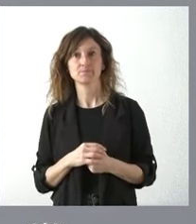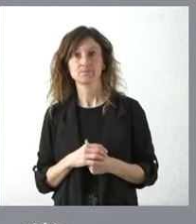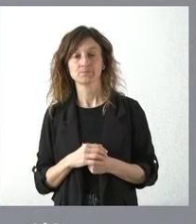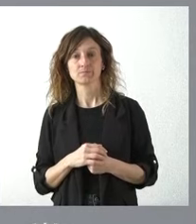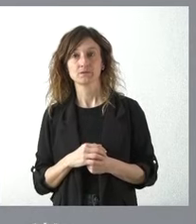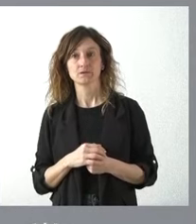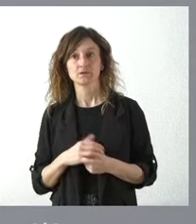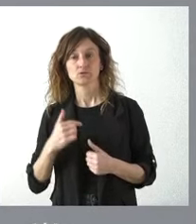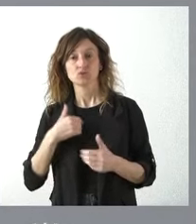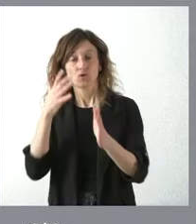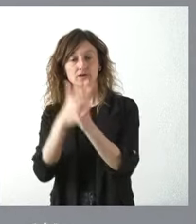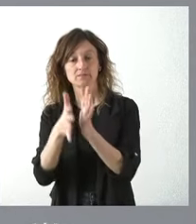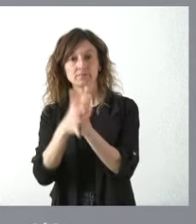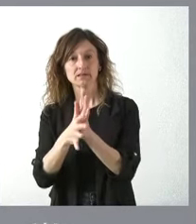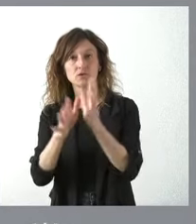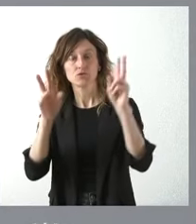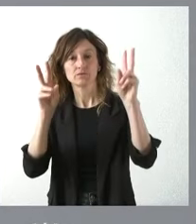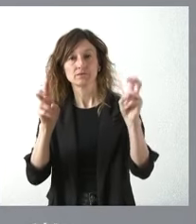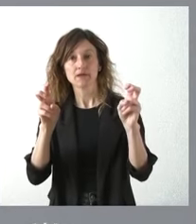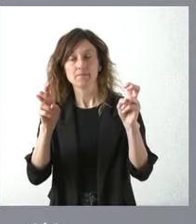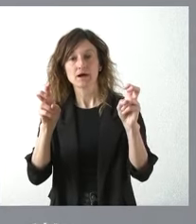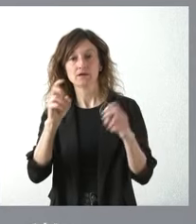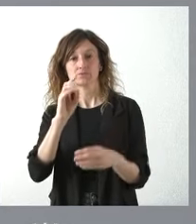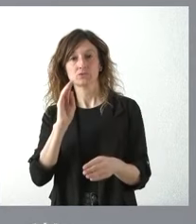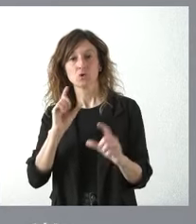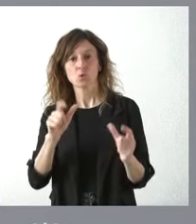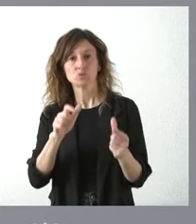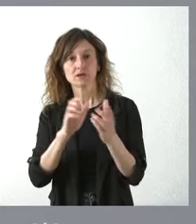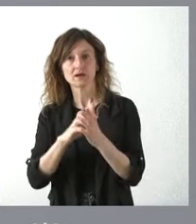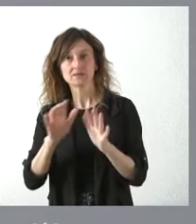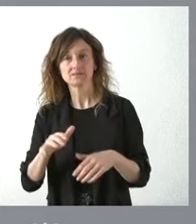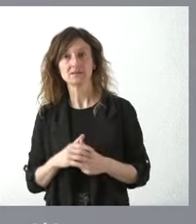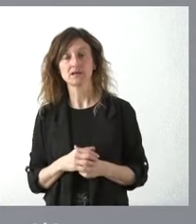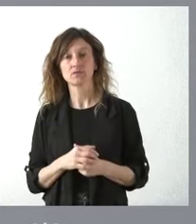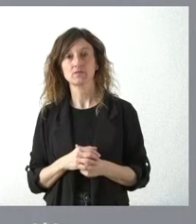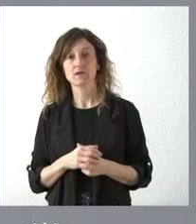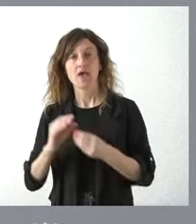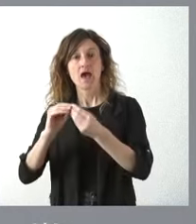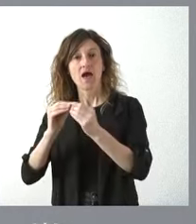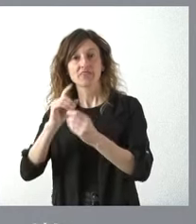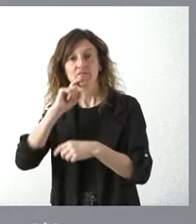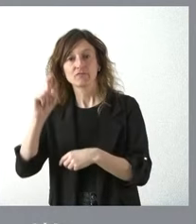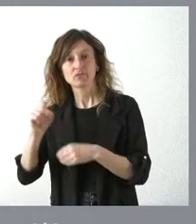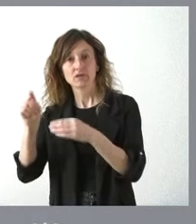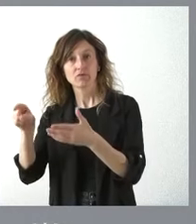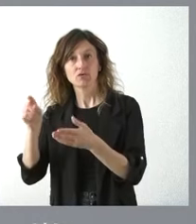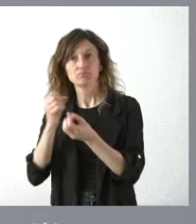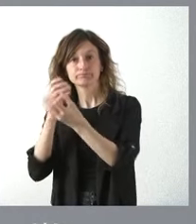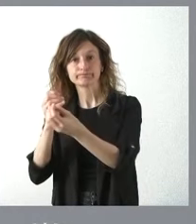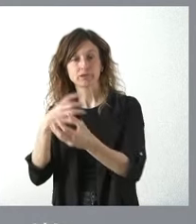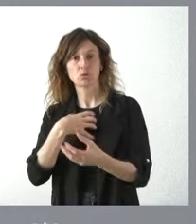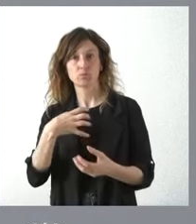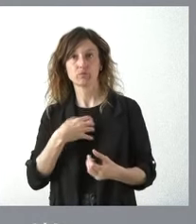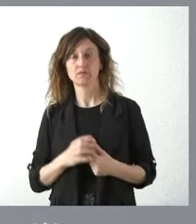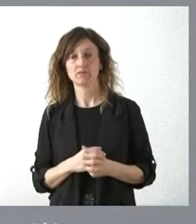doy explicaciones sobre cuál es la subvención que otorgaba la Junta de Castilla y León no sobre lo que realiza una fundación con la parte del